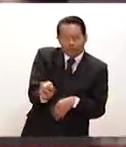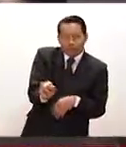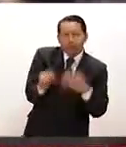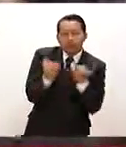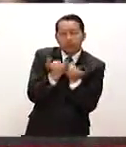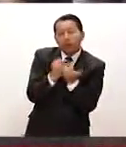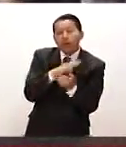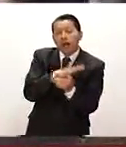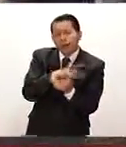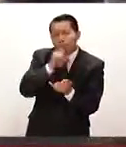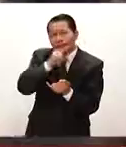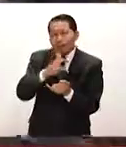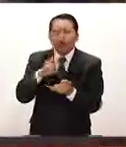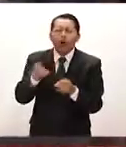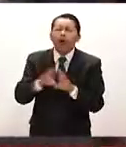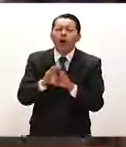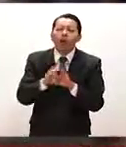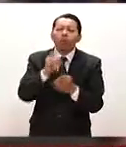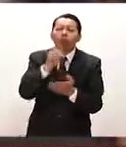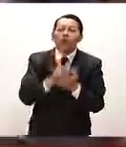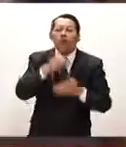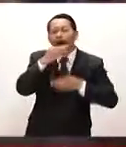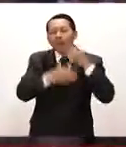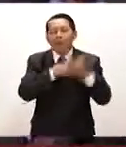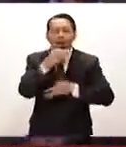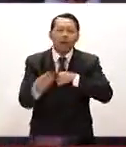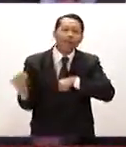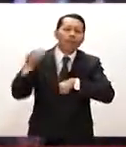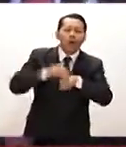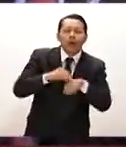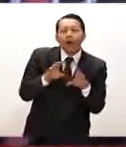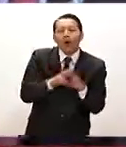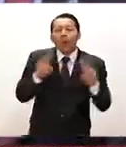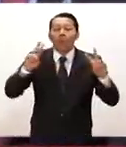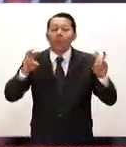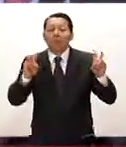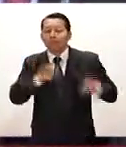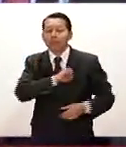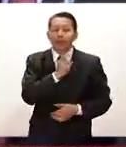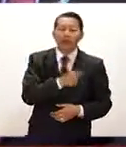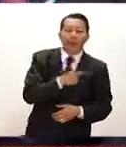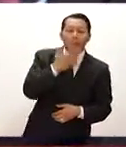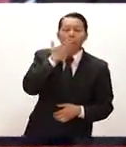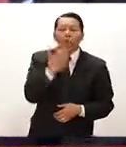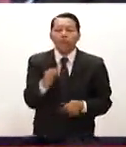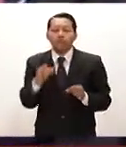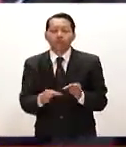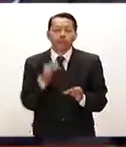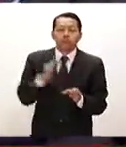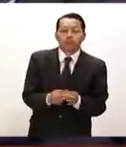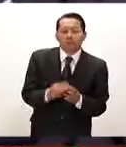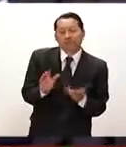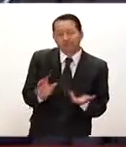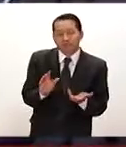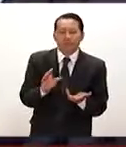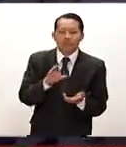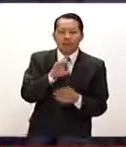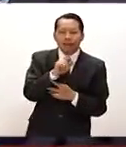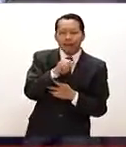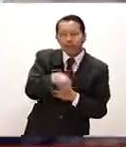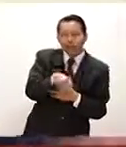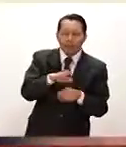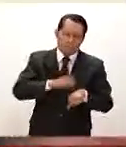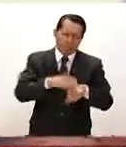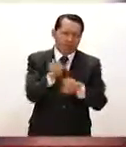millonario fue simplemente dar un sumario de lo que era supuestamente una salud extraordinaria. En el caso de la señora Clinton, ha habido más